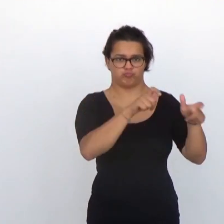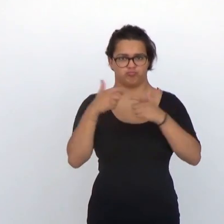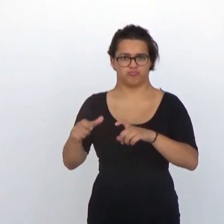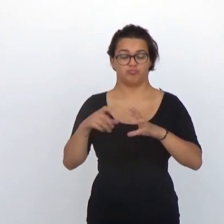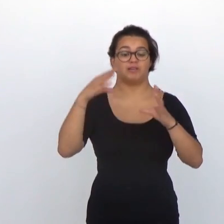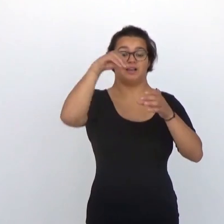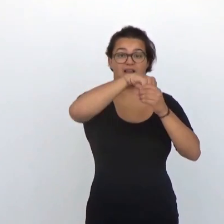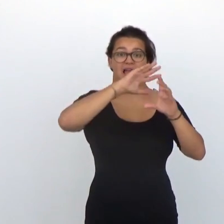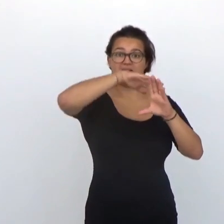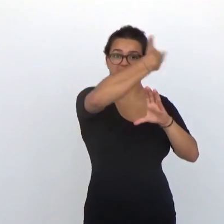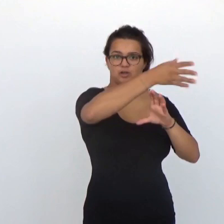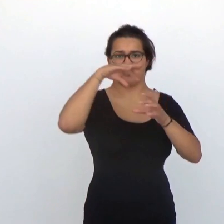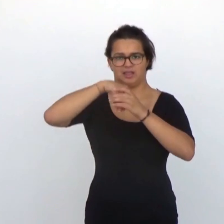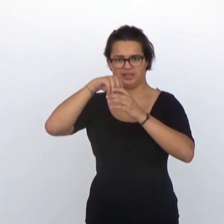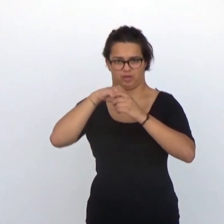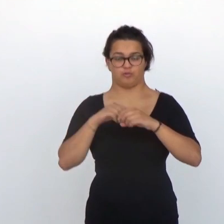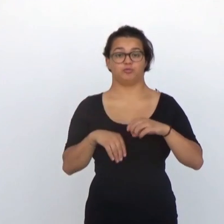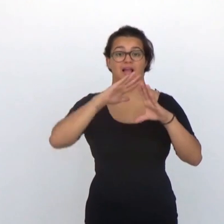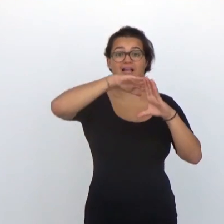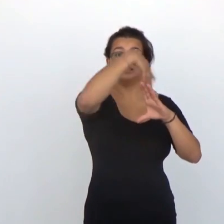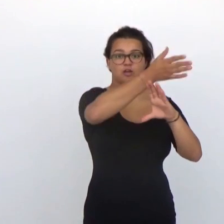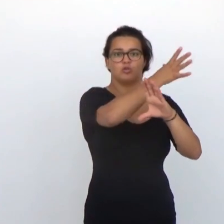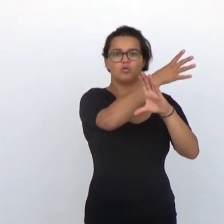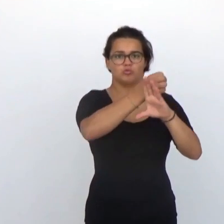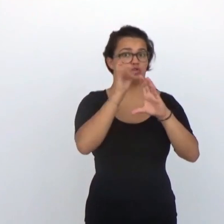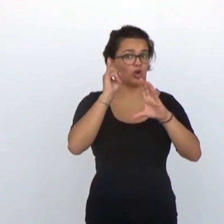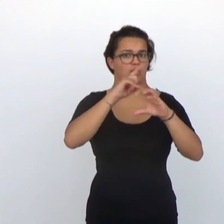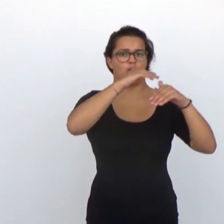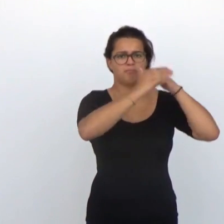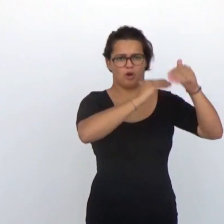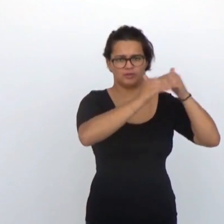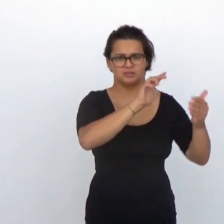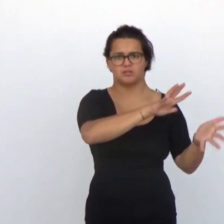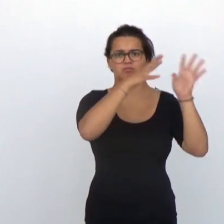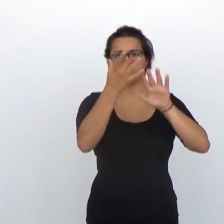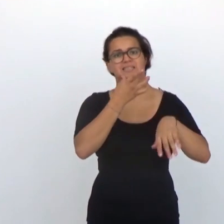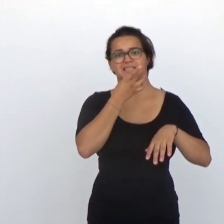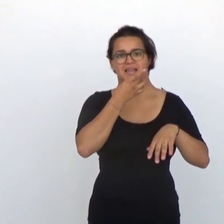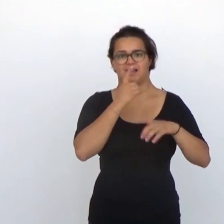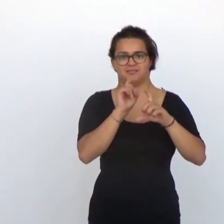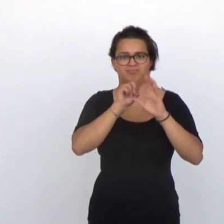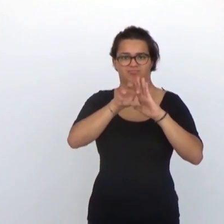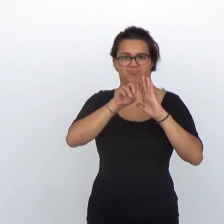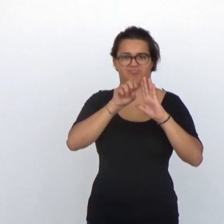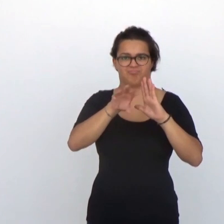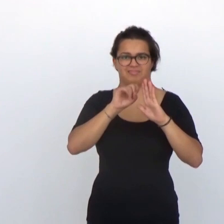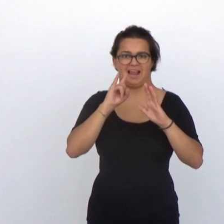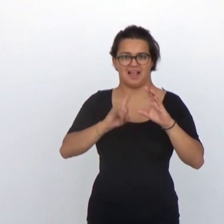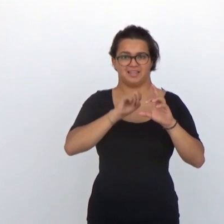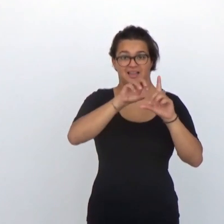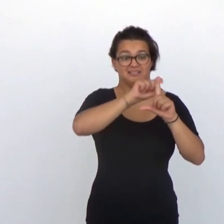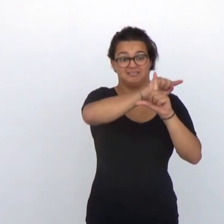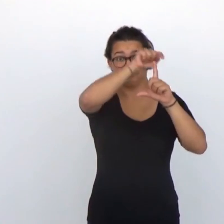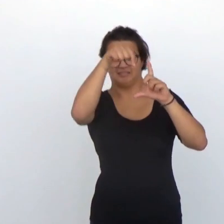implante consta de una serie de componentes externos y otros internos. Los externos captan los sonidos los procesan los convierten en señales